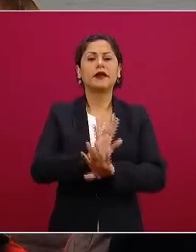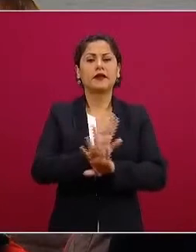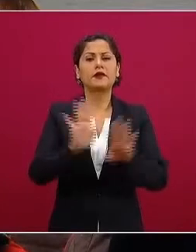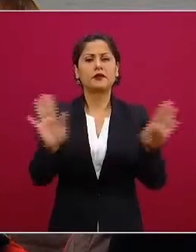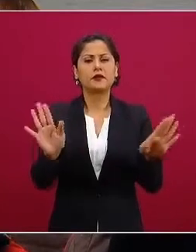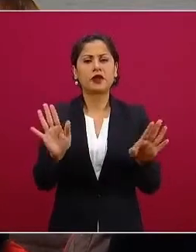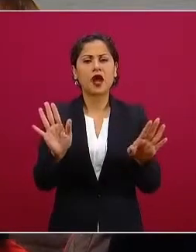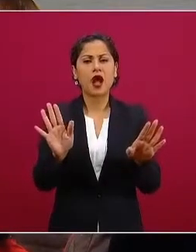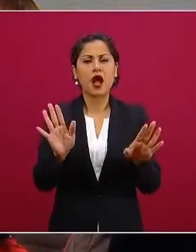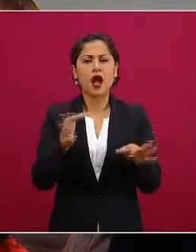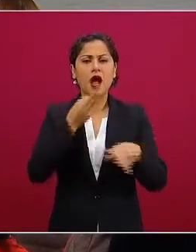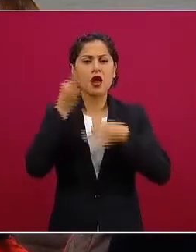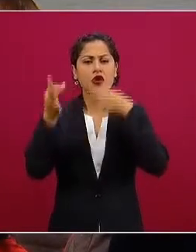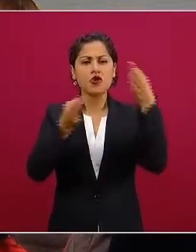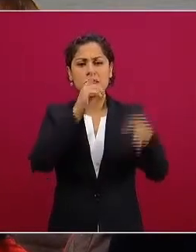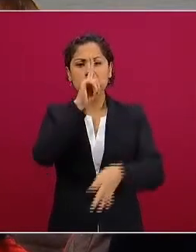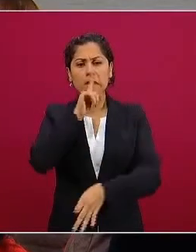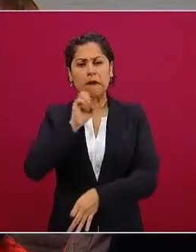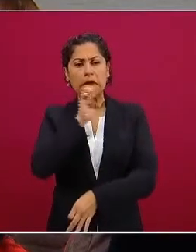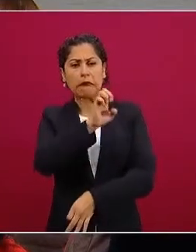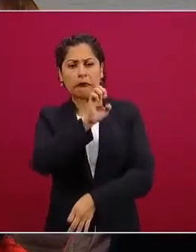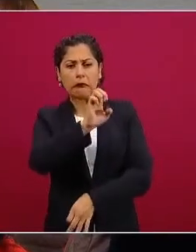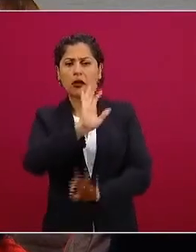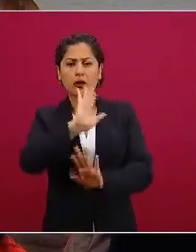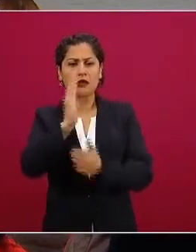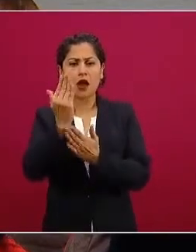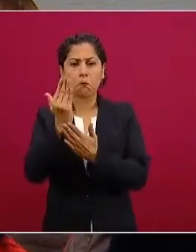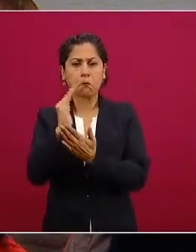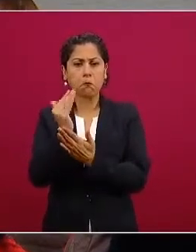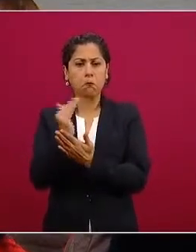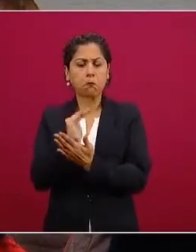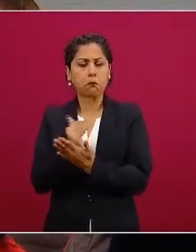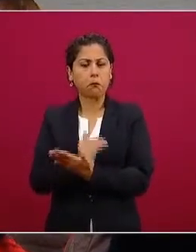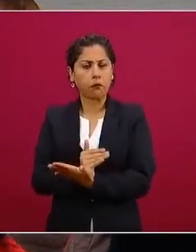noticias falsas porque como que se les